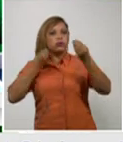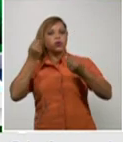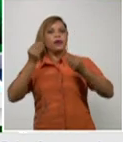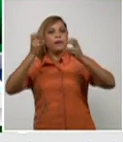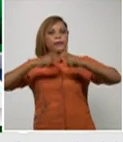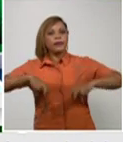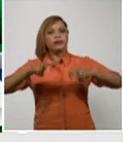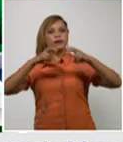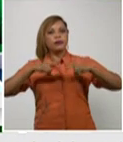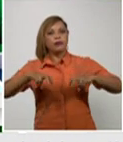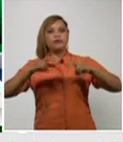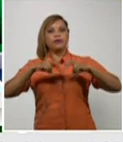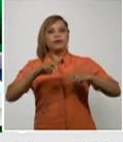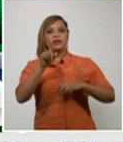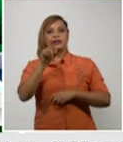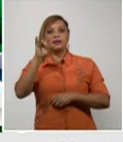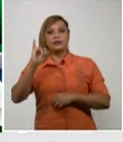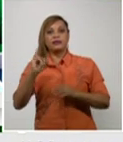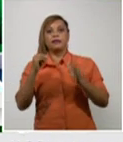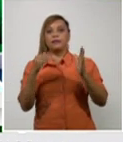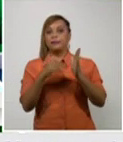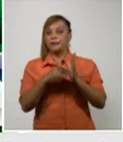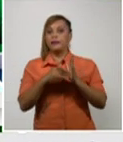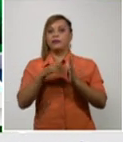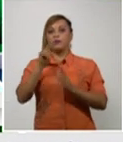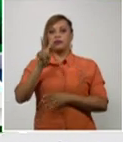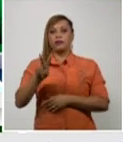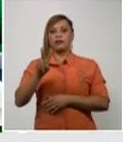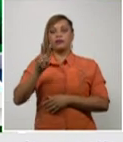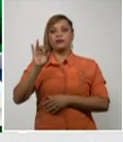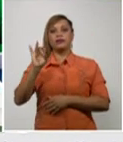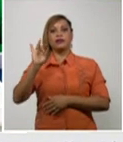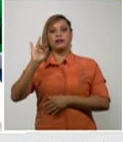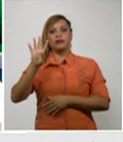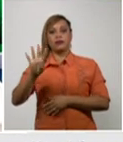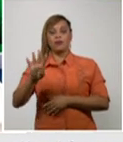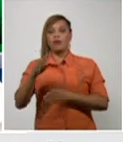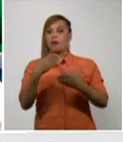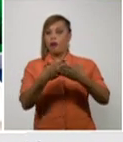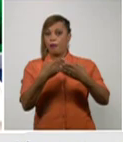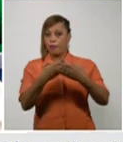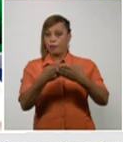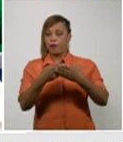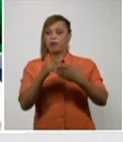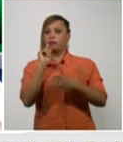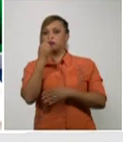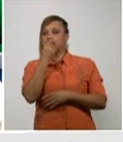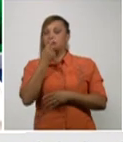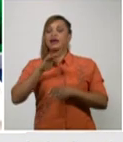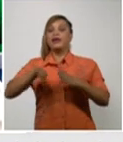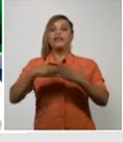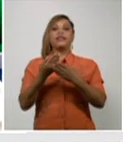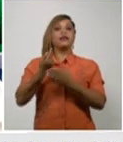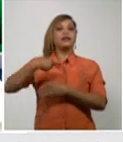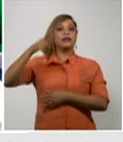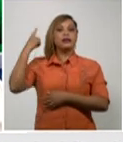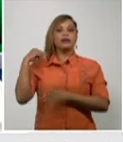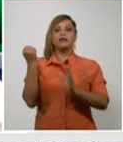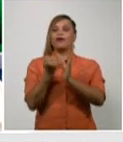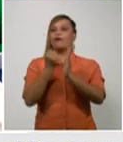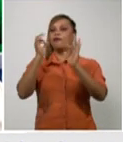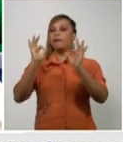de las 16.274 muestras en el día de ayer pues se diagnostican